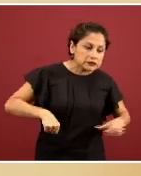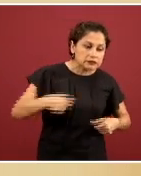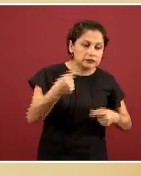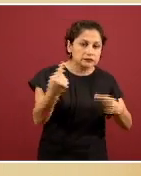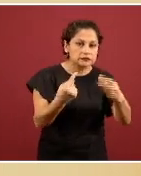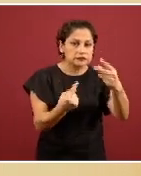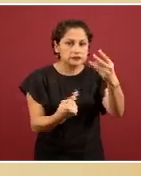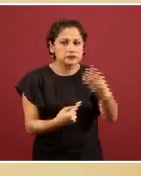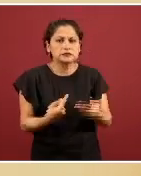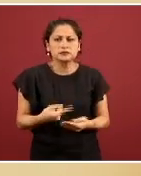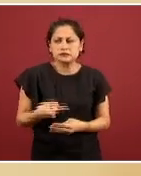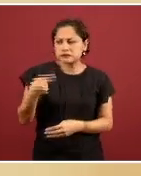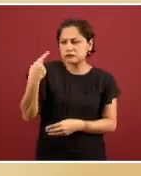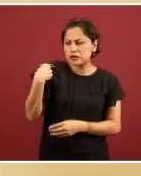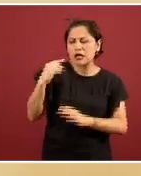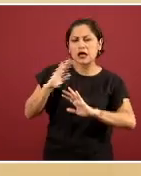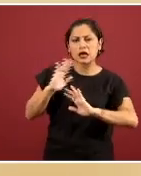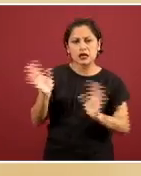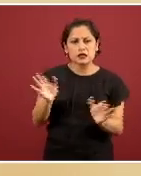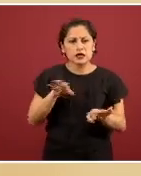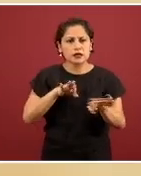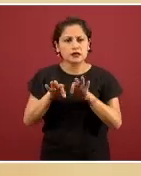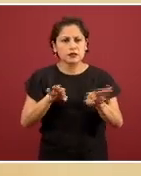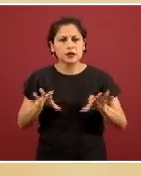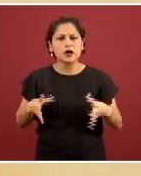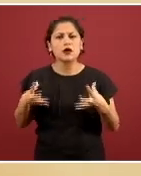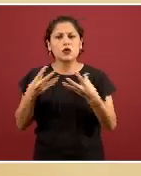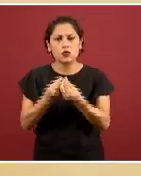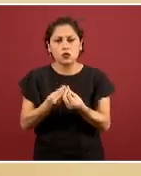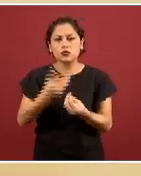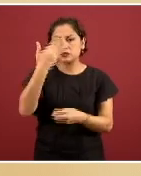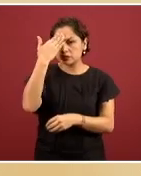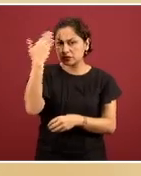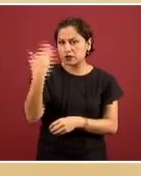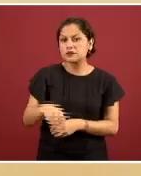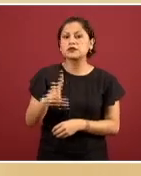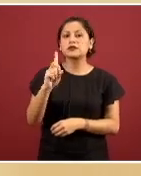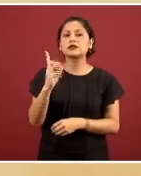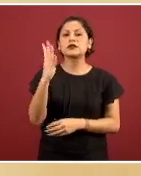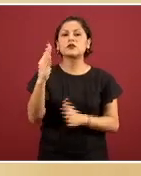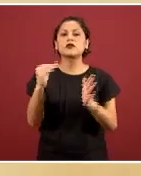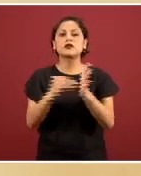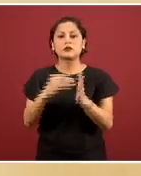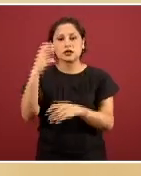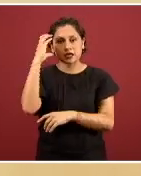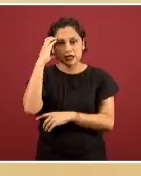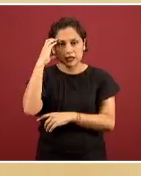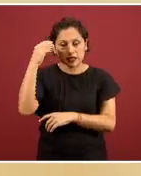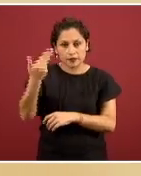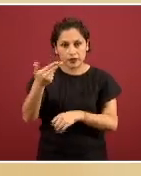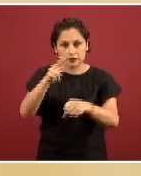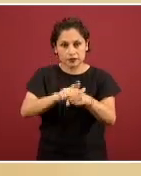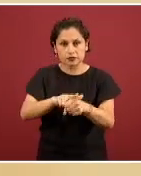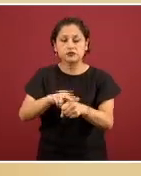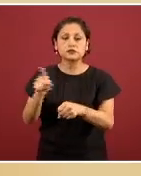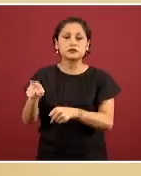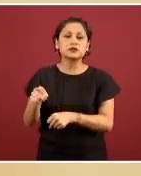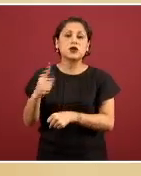con ellos, reconociendo que en México hay más de 34 mil camas de hospitales privados con una ocupación anual de